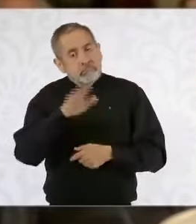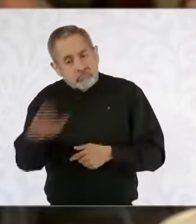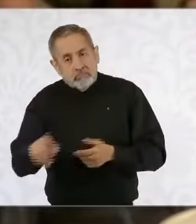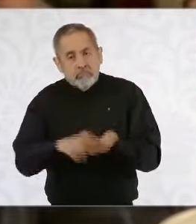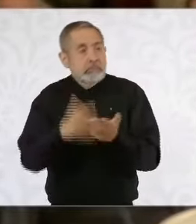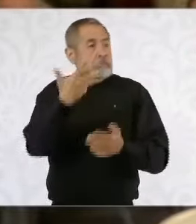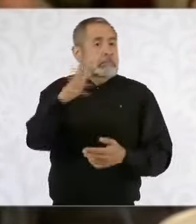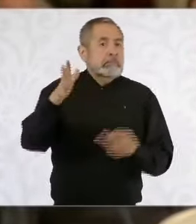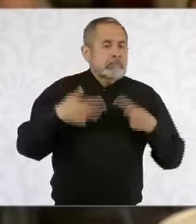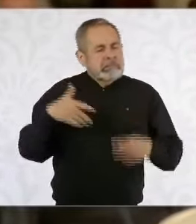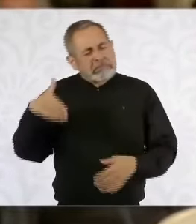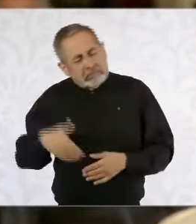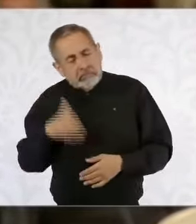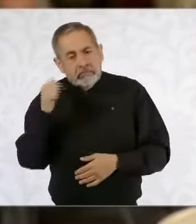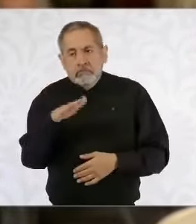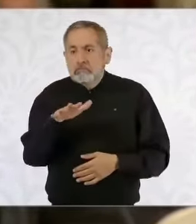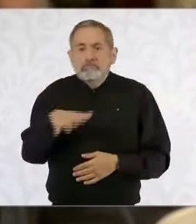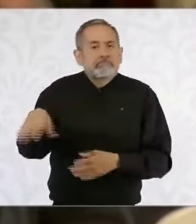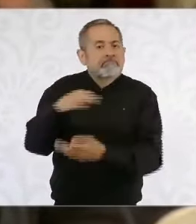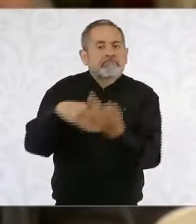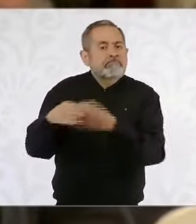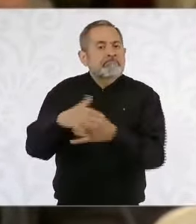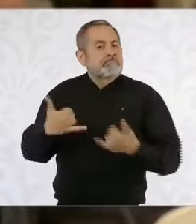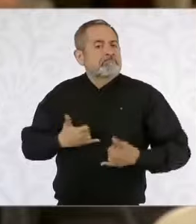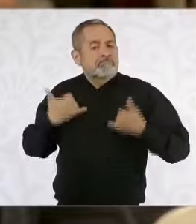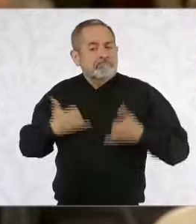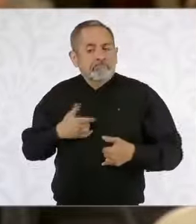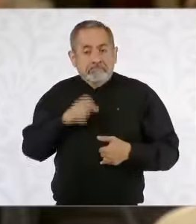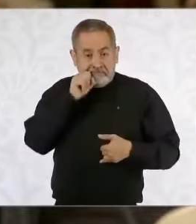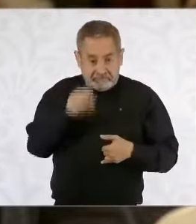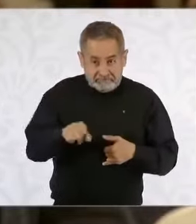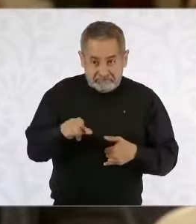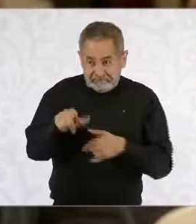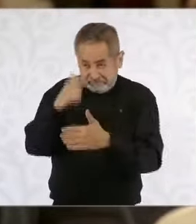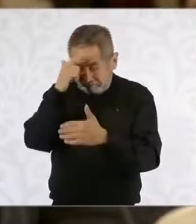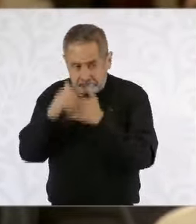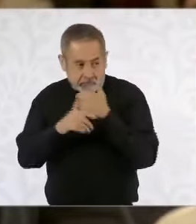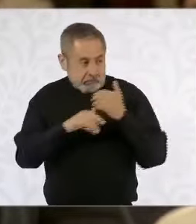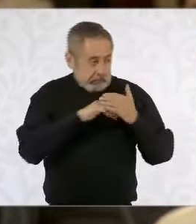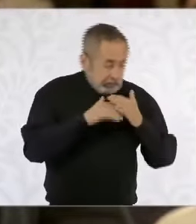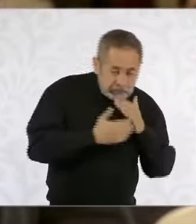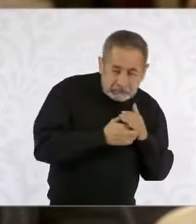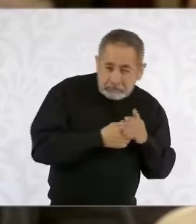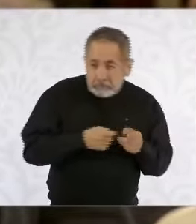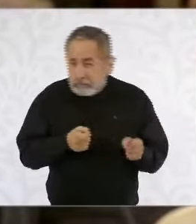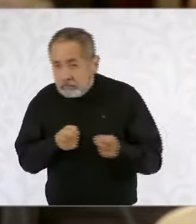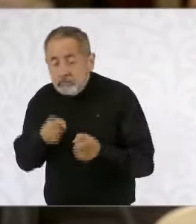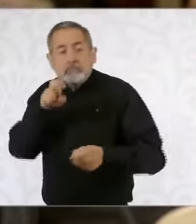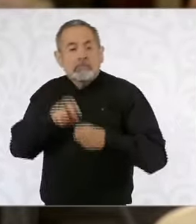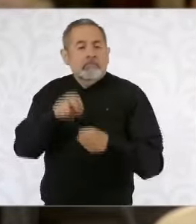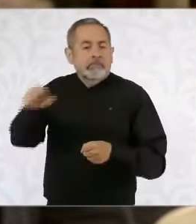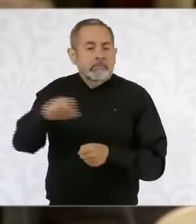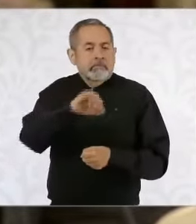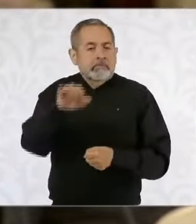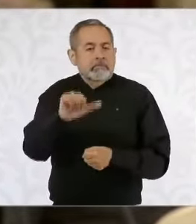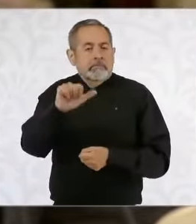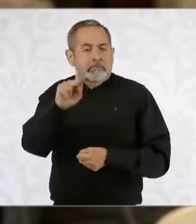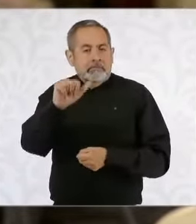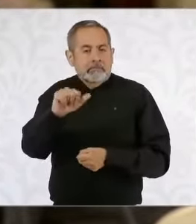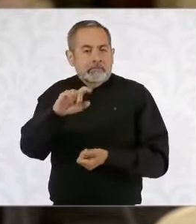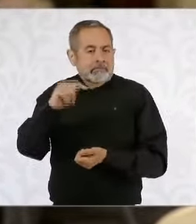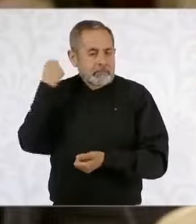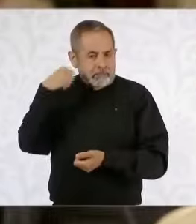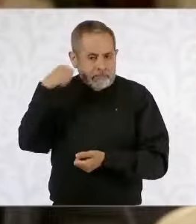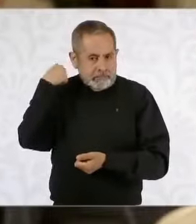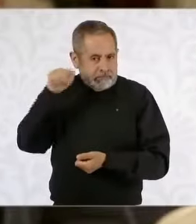todos jóvenes. La misma noche personas armadas entraron a una boda en el municipio de Jalapá, Tabasco, de donde resultó la